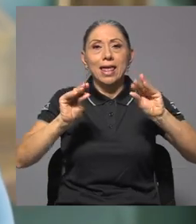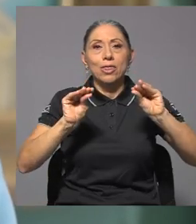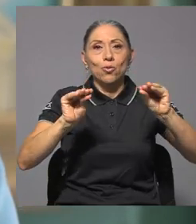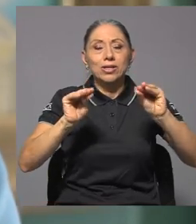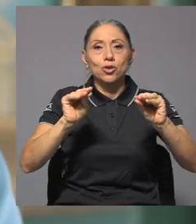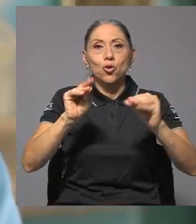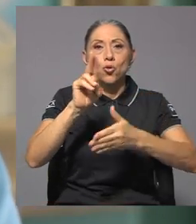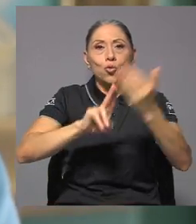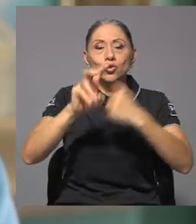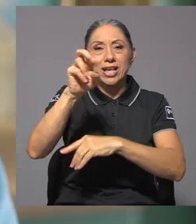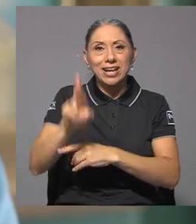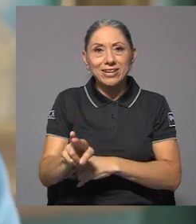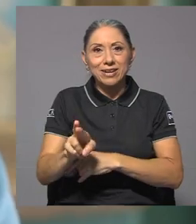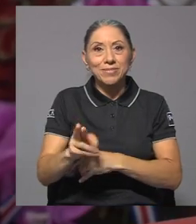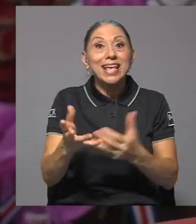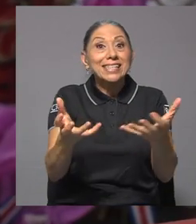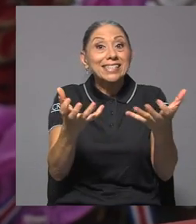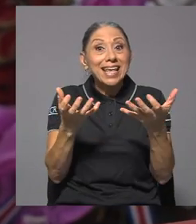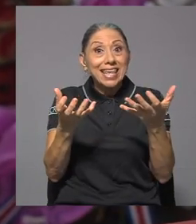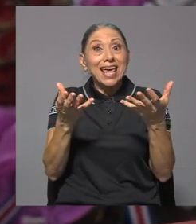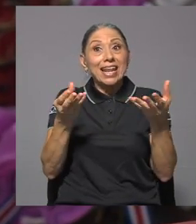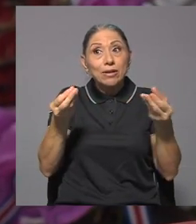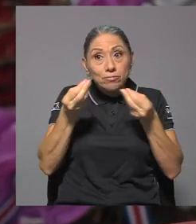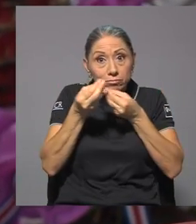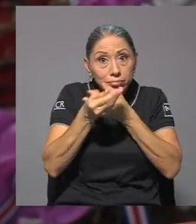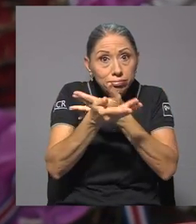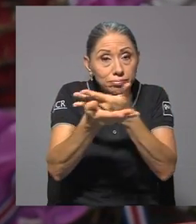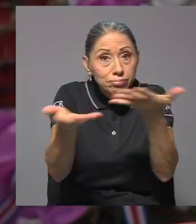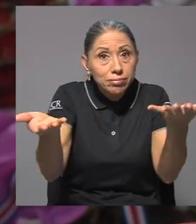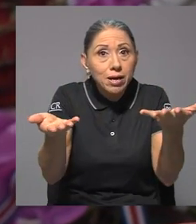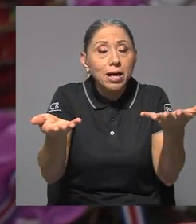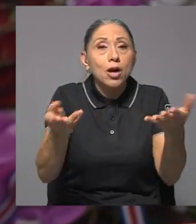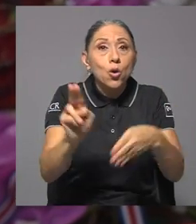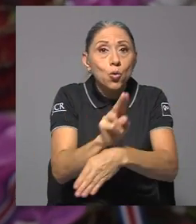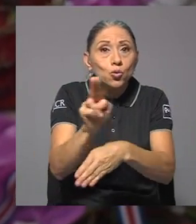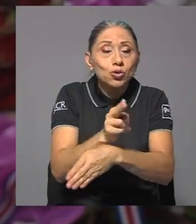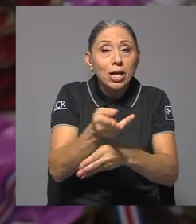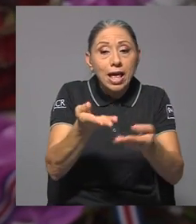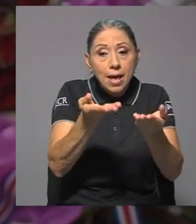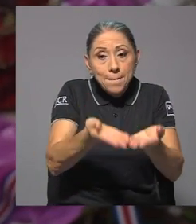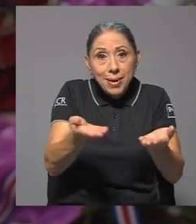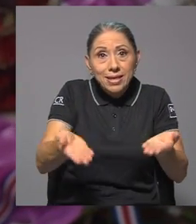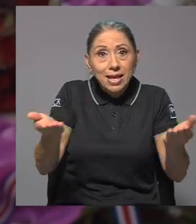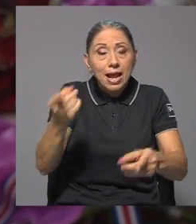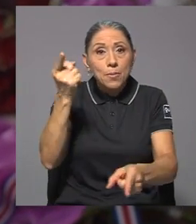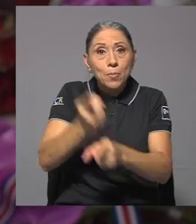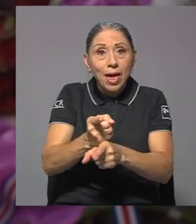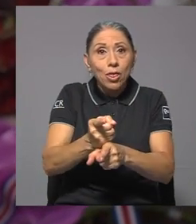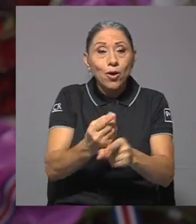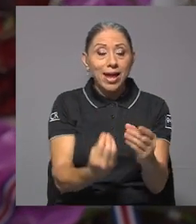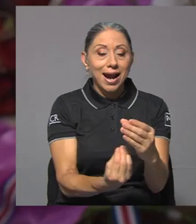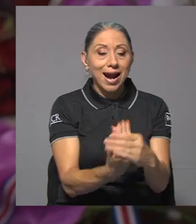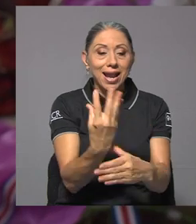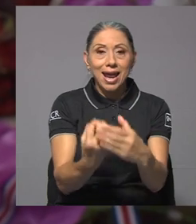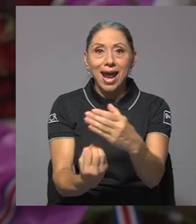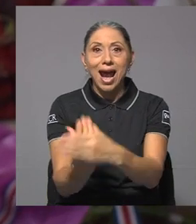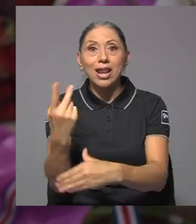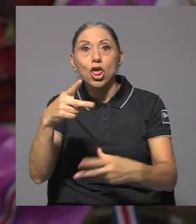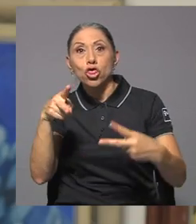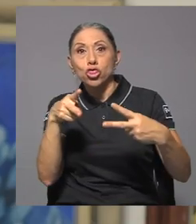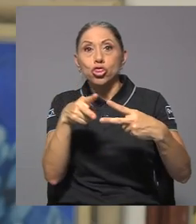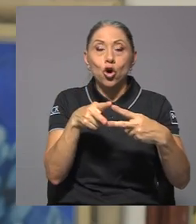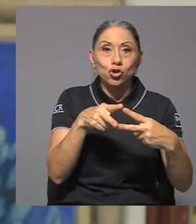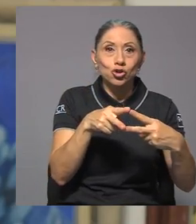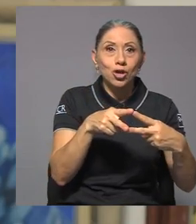Se busca divulgar su uso, crear material apropiado y fundar dos primeras bebetecas. Se trata de